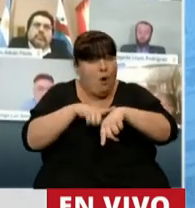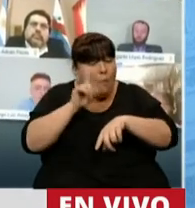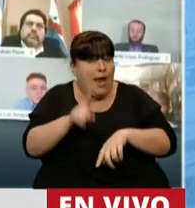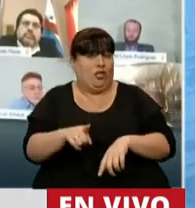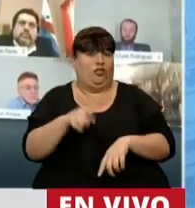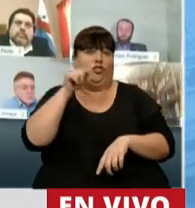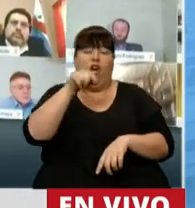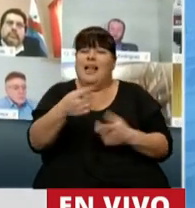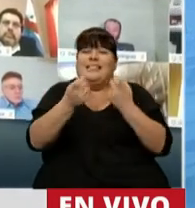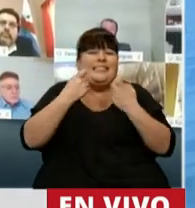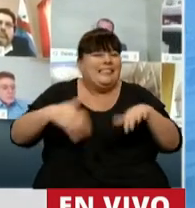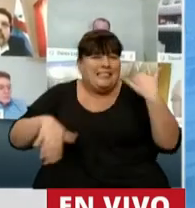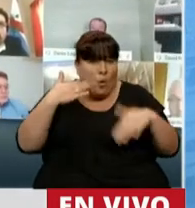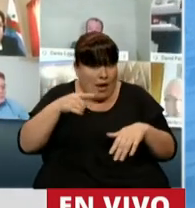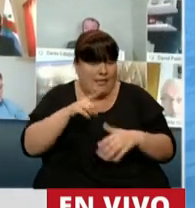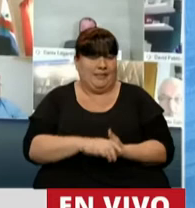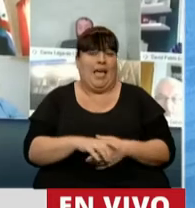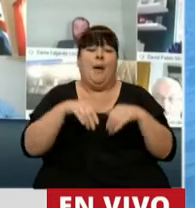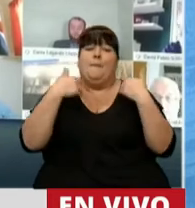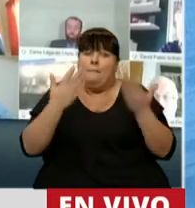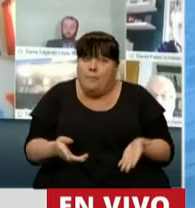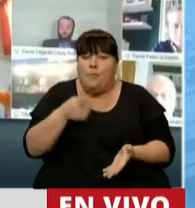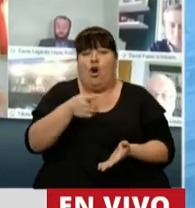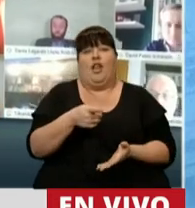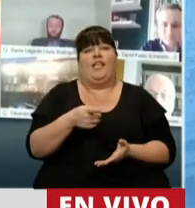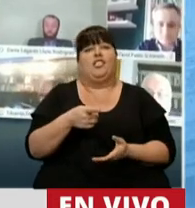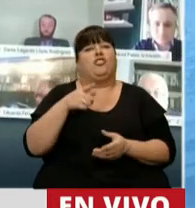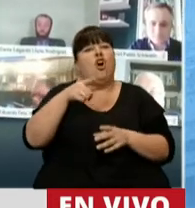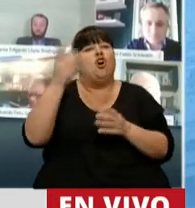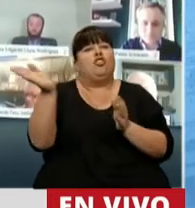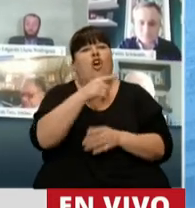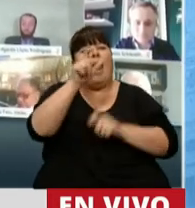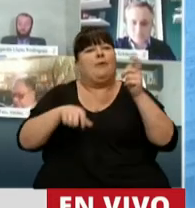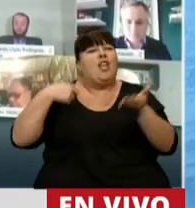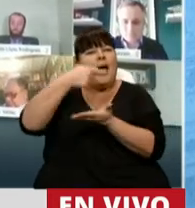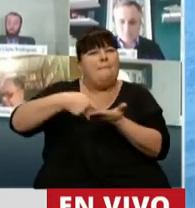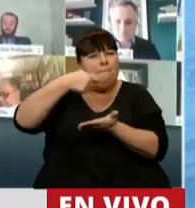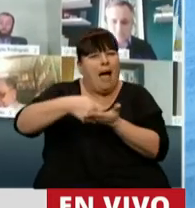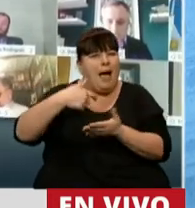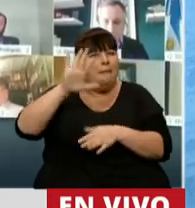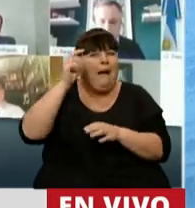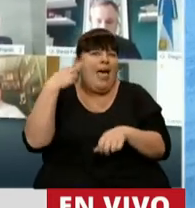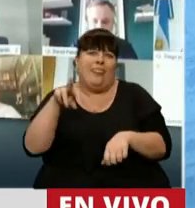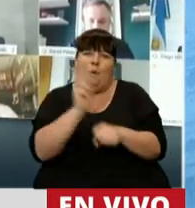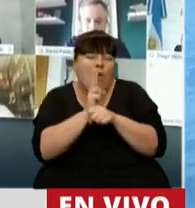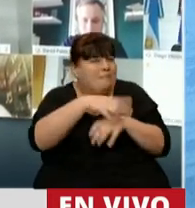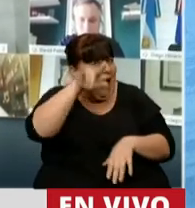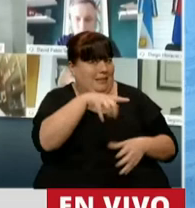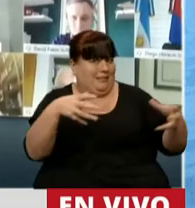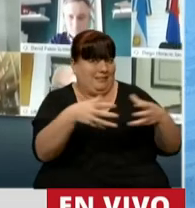con esa necesidad, y para eso, ese universo de contribuyentes que es el que más tenemos que proteger,